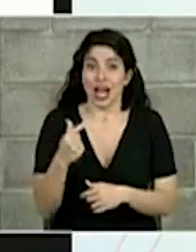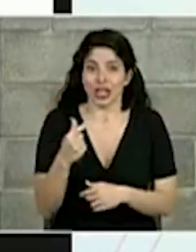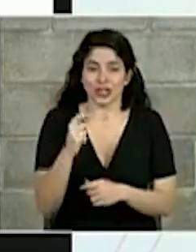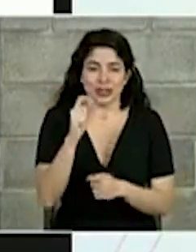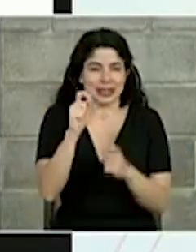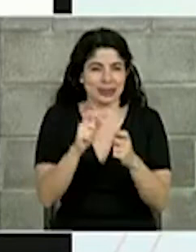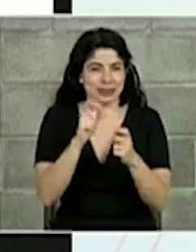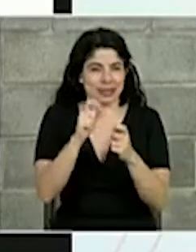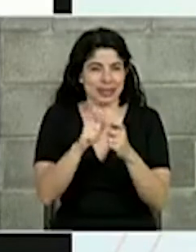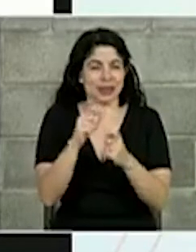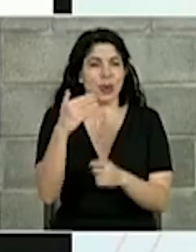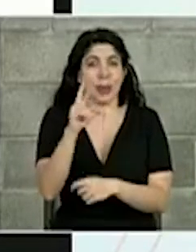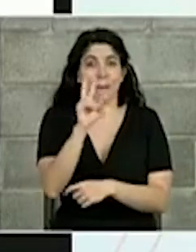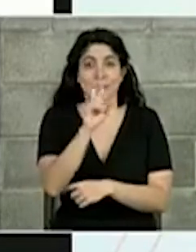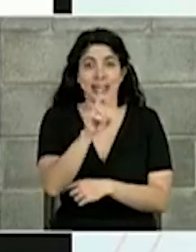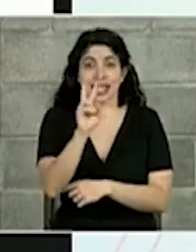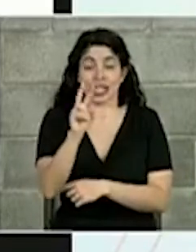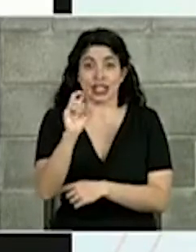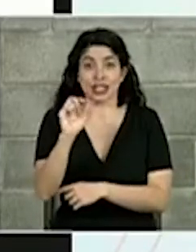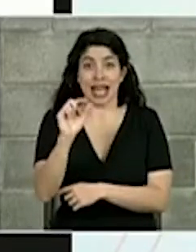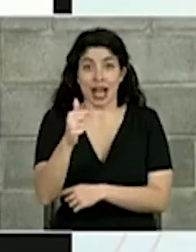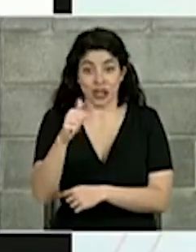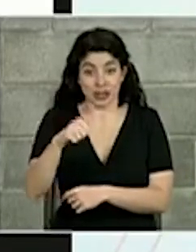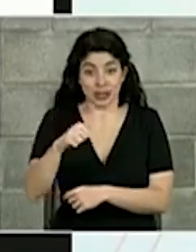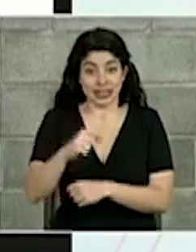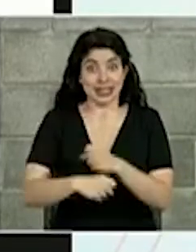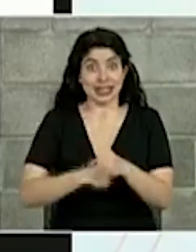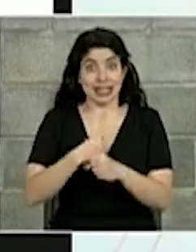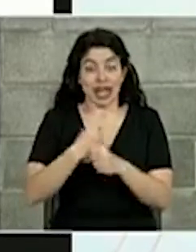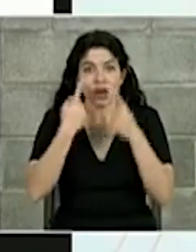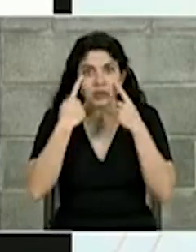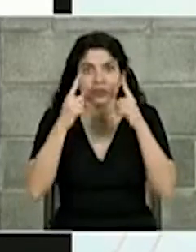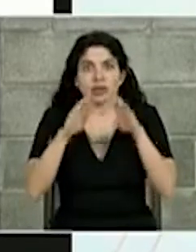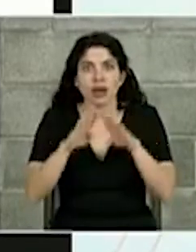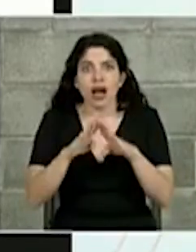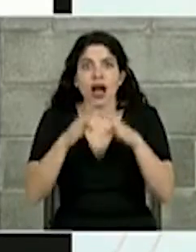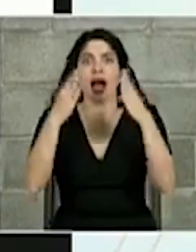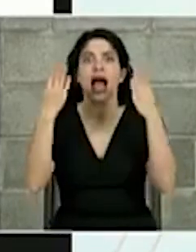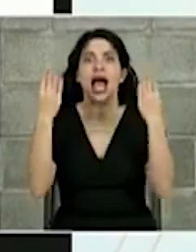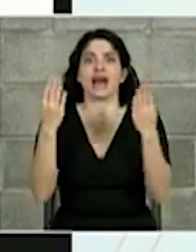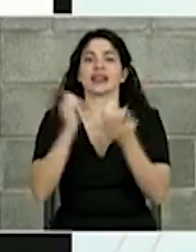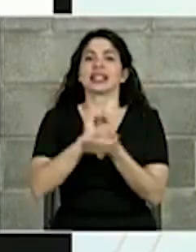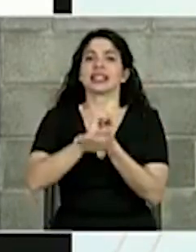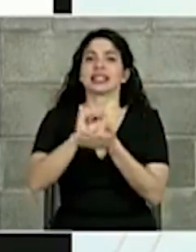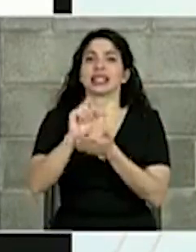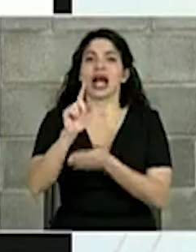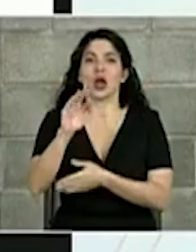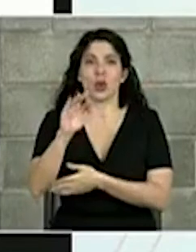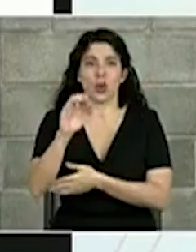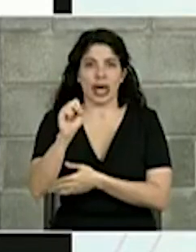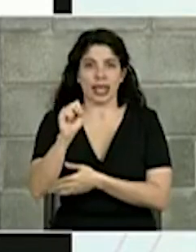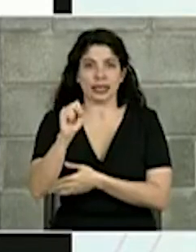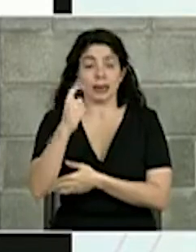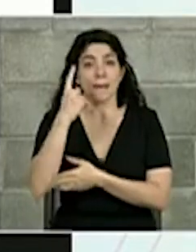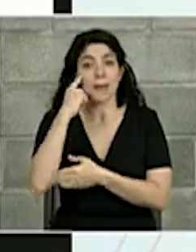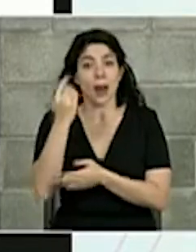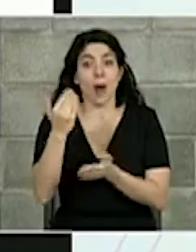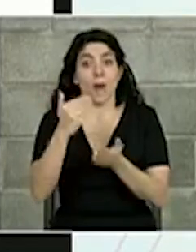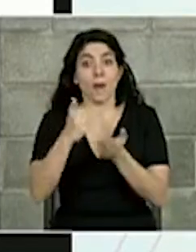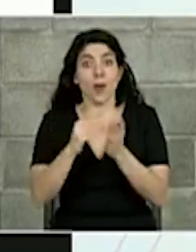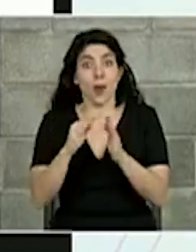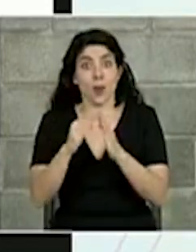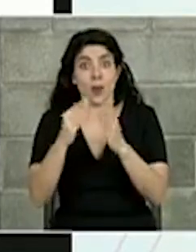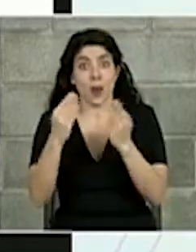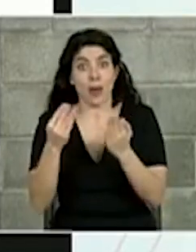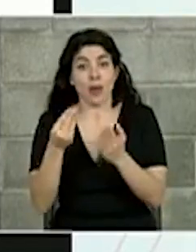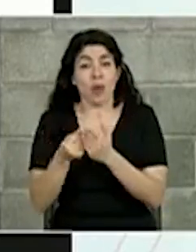específicamente el 22 de agosto de este año, abre sus puertas San Lucas. Para la reapertura hubo